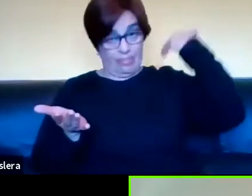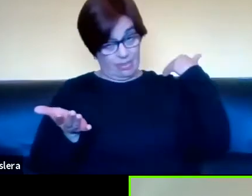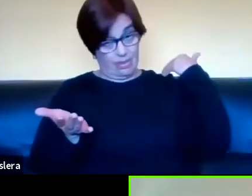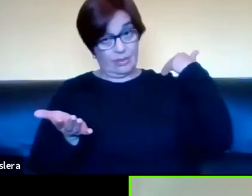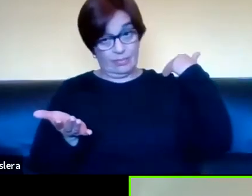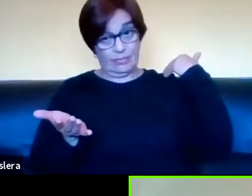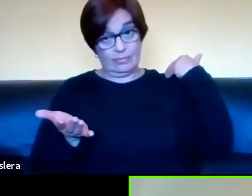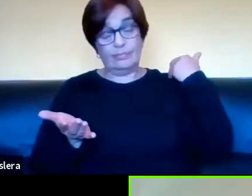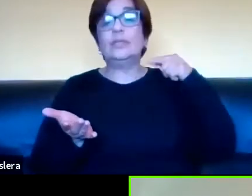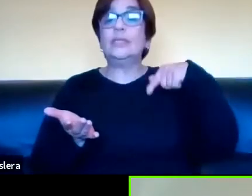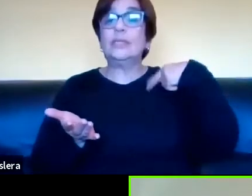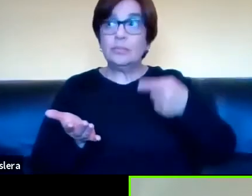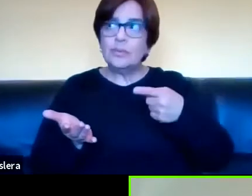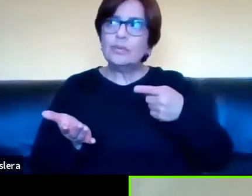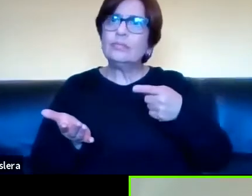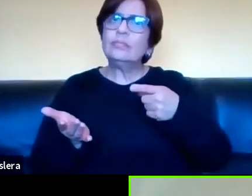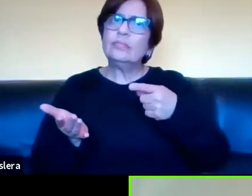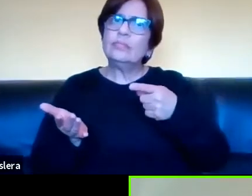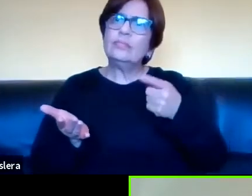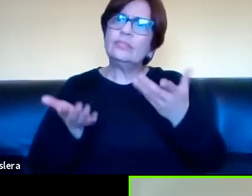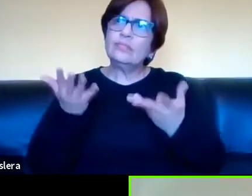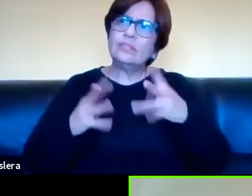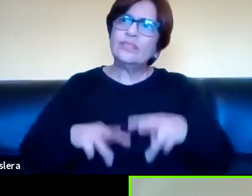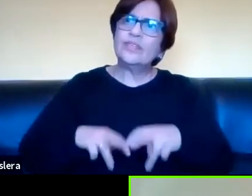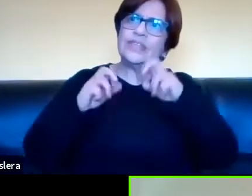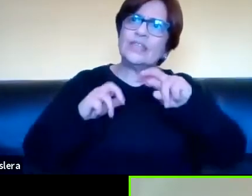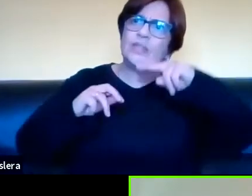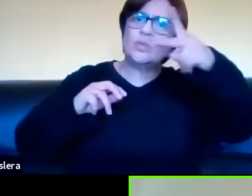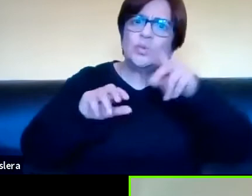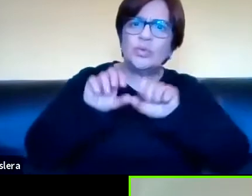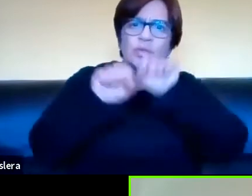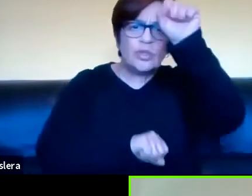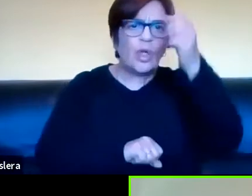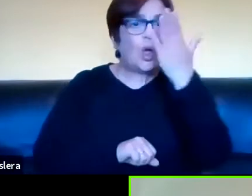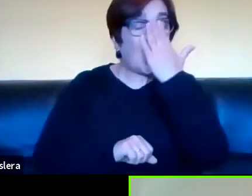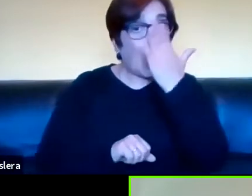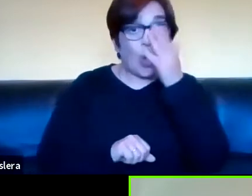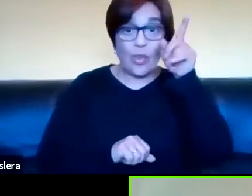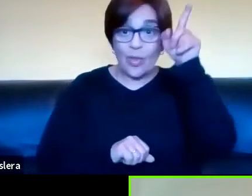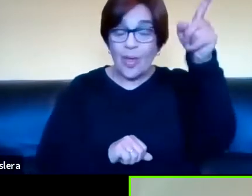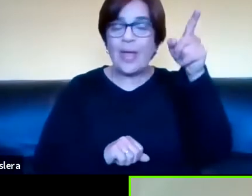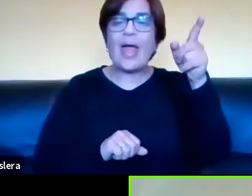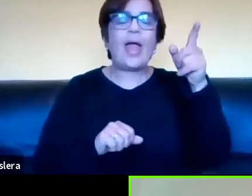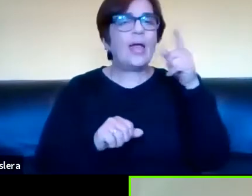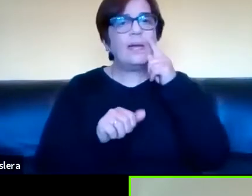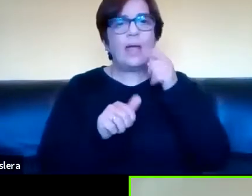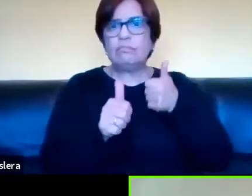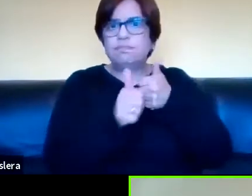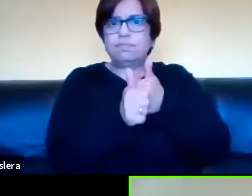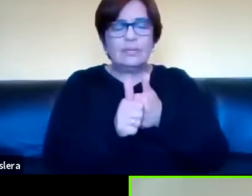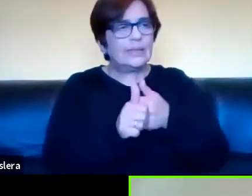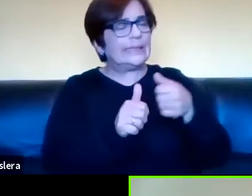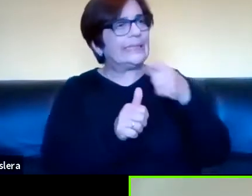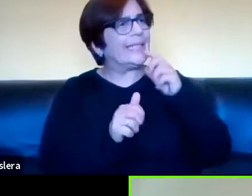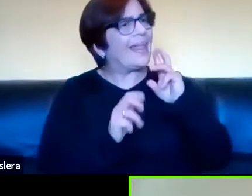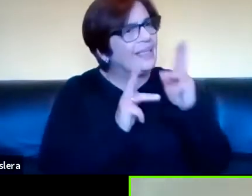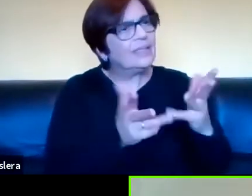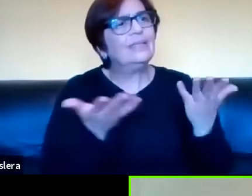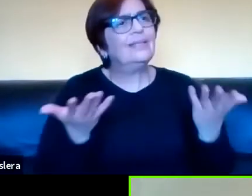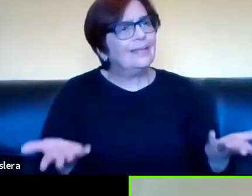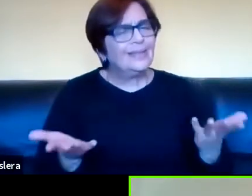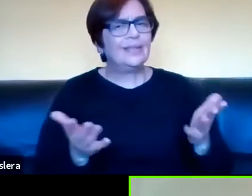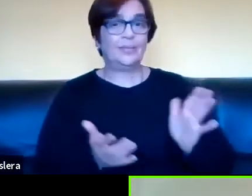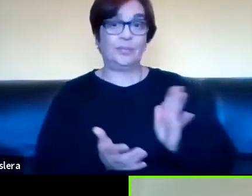entonces ahí, durante mi doctorado, me acuerdo, en Córdoba, dicen Córdoba, las charlas con mi tutora y yo decía, Cecilia, yo,